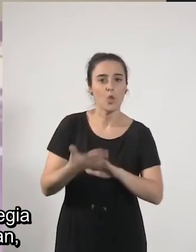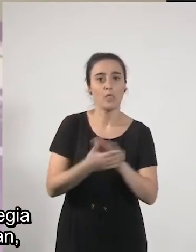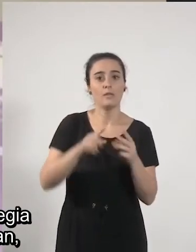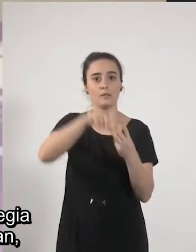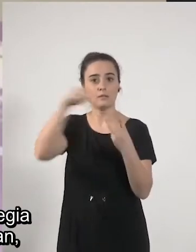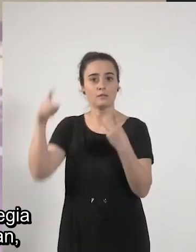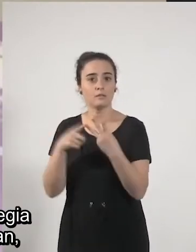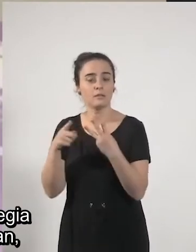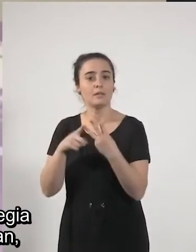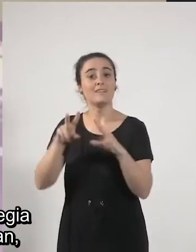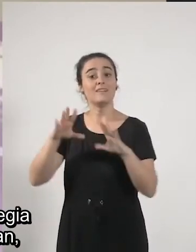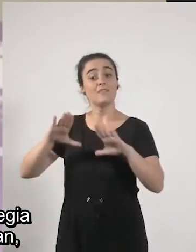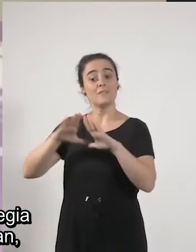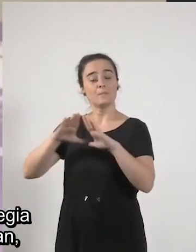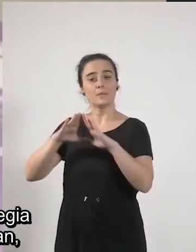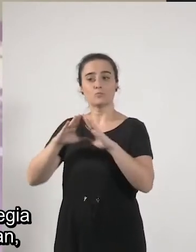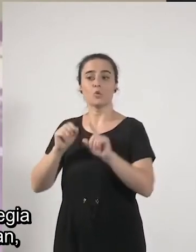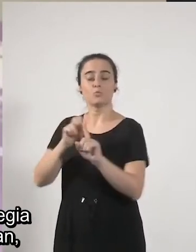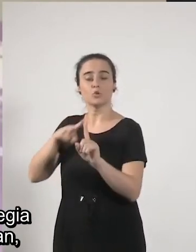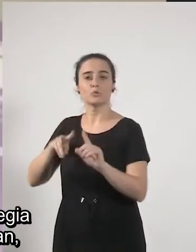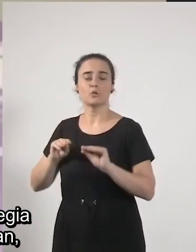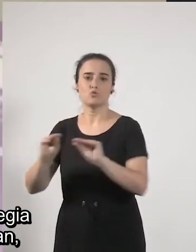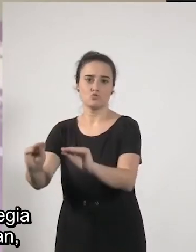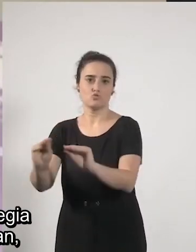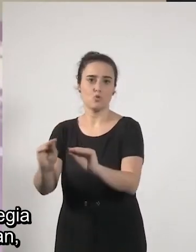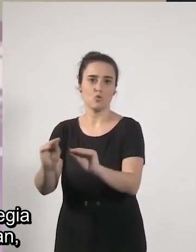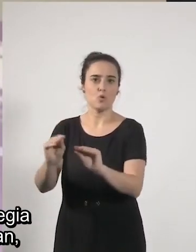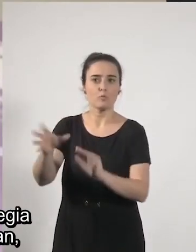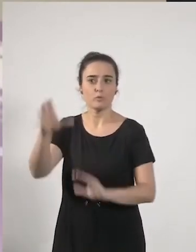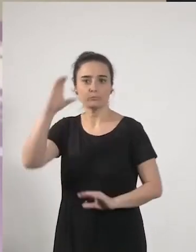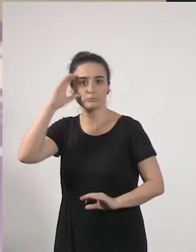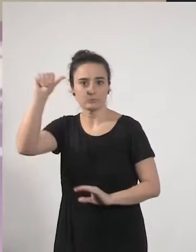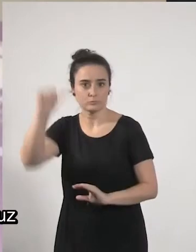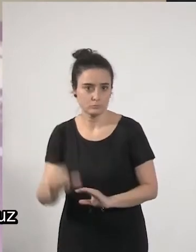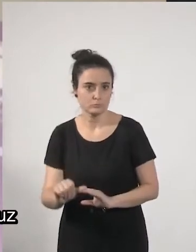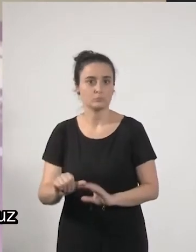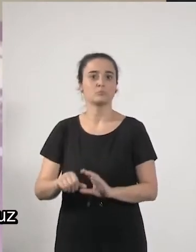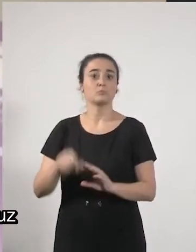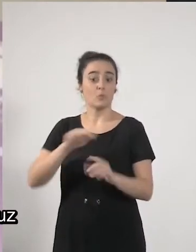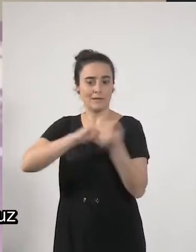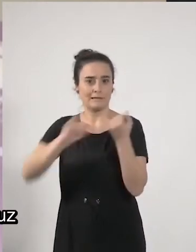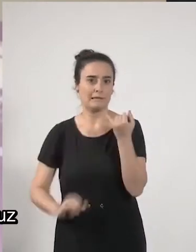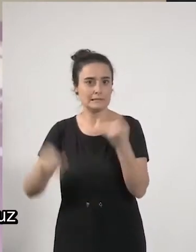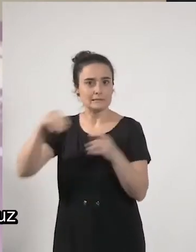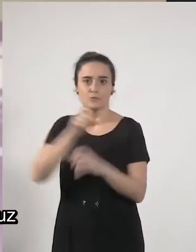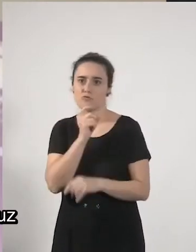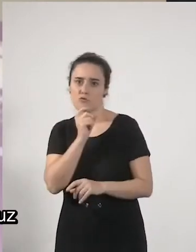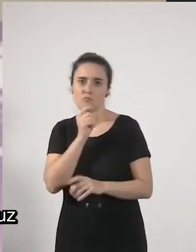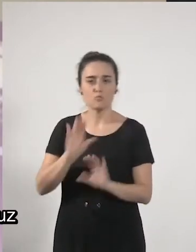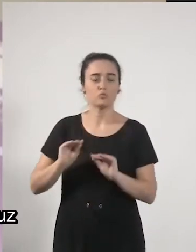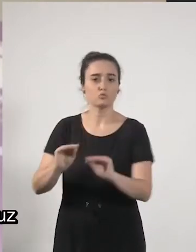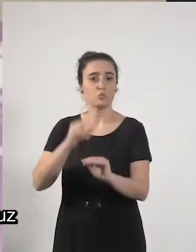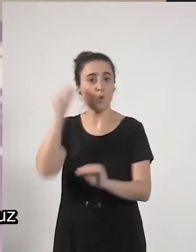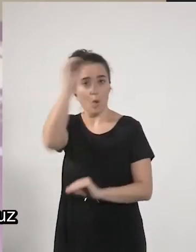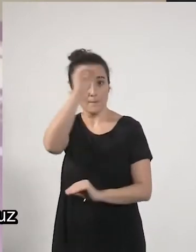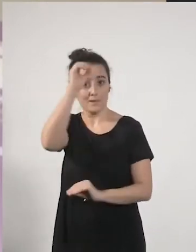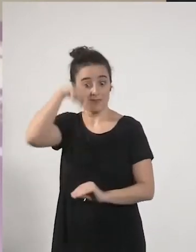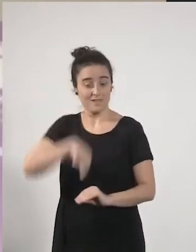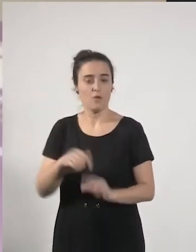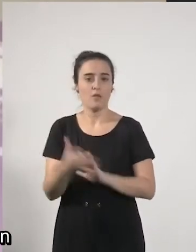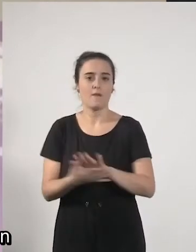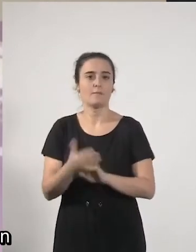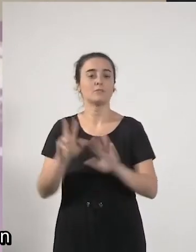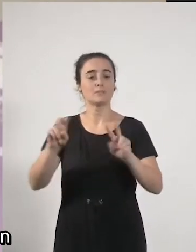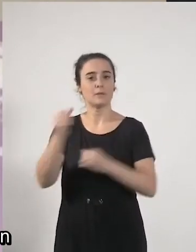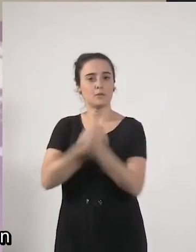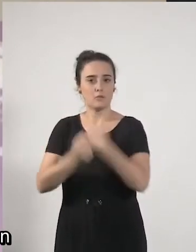irugarrenean feminismoaren ikuspegia esagutu genuen krisionen aurrean, eta gaur, ekonomia feministari buruz harituko gara.